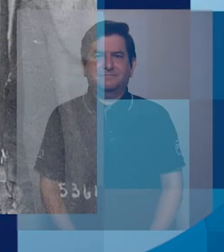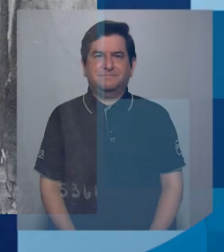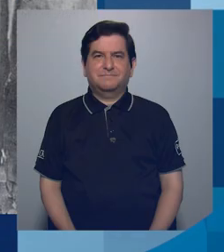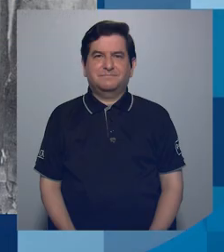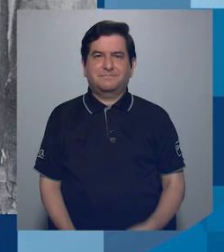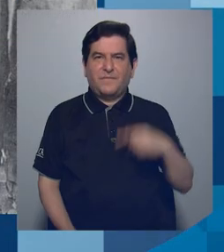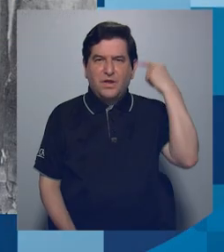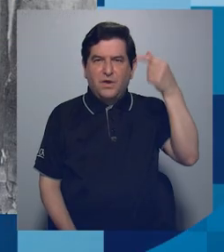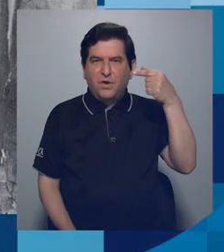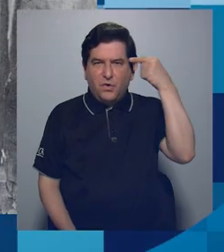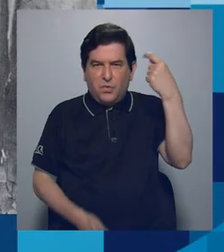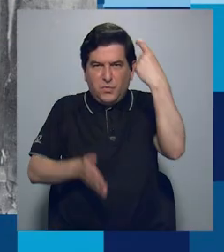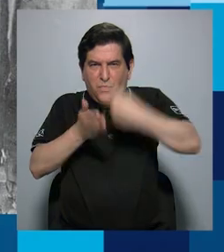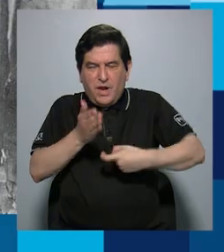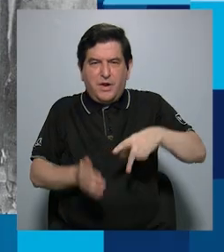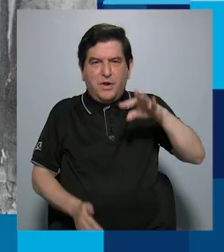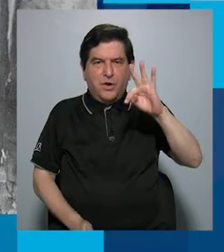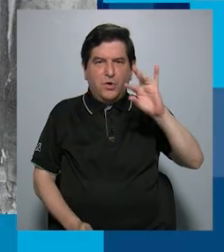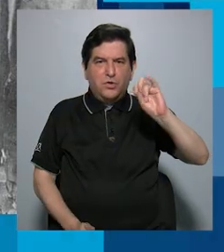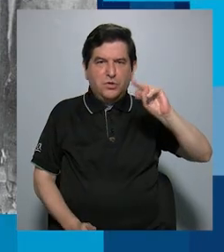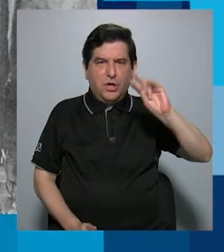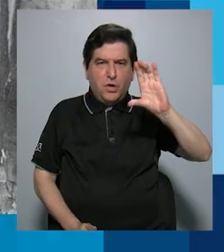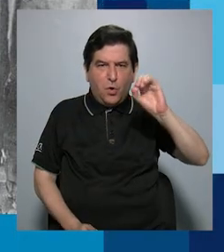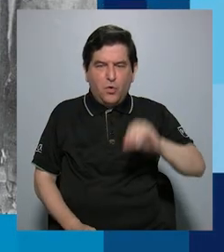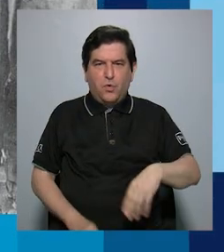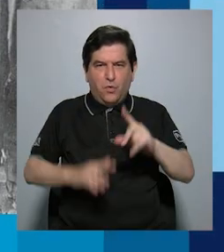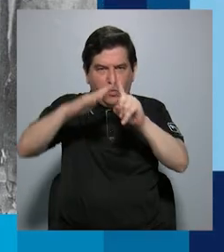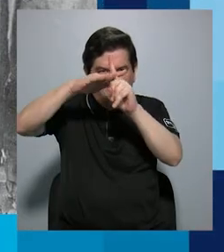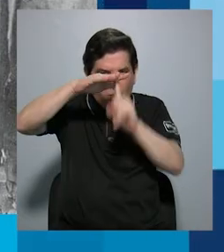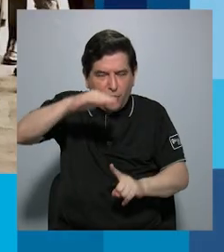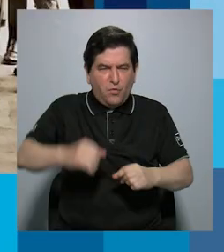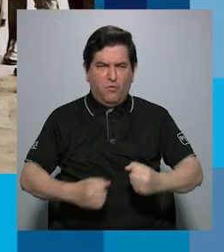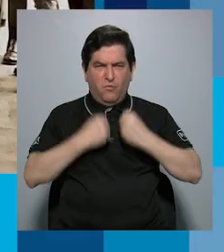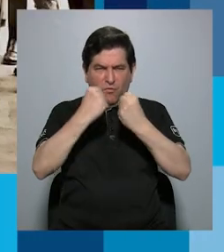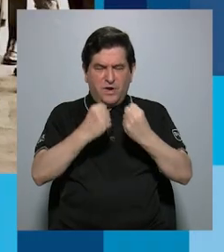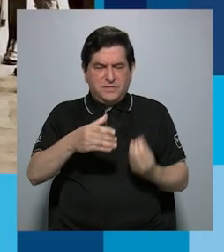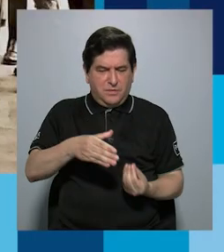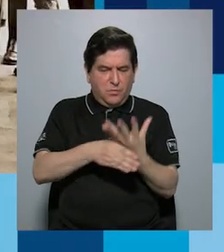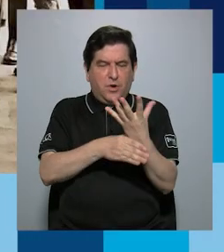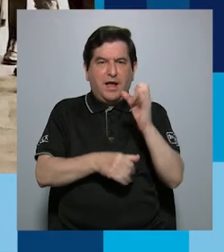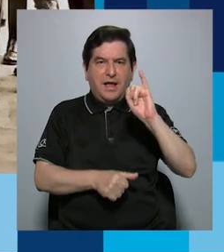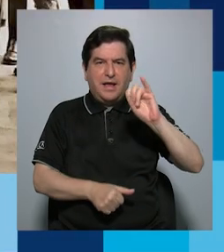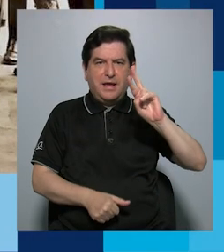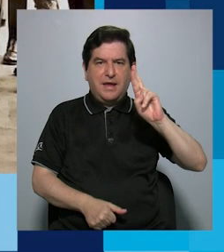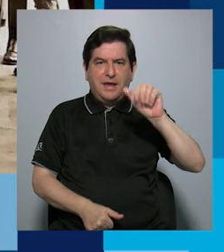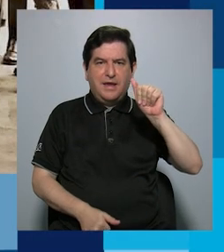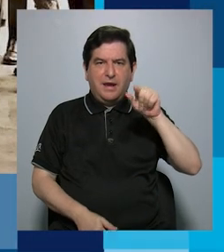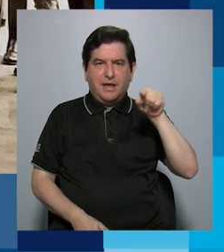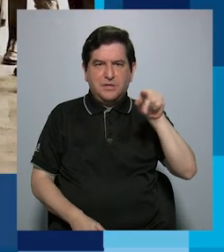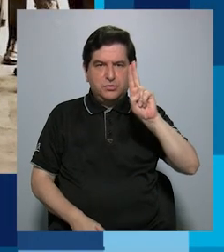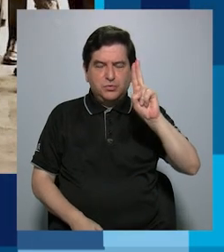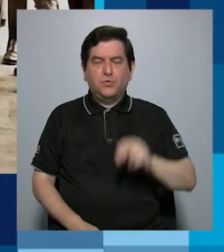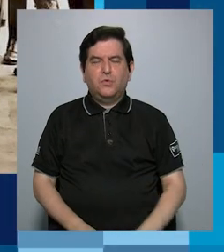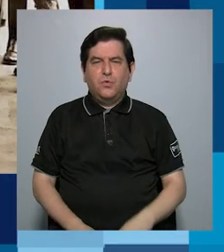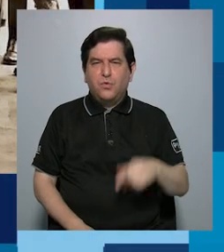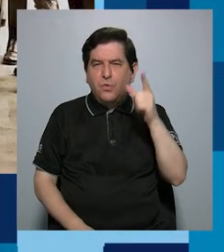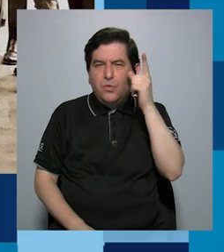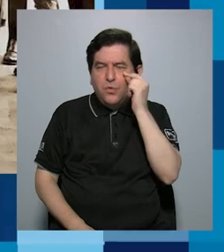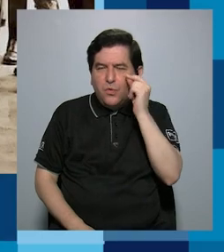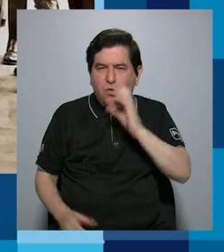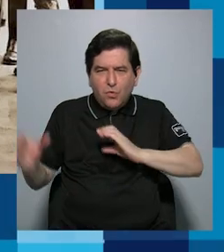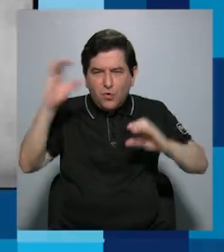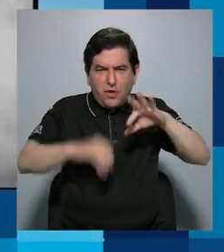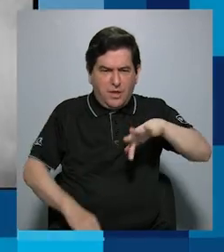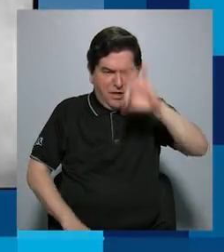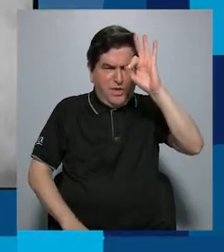¿Pudo la dictadura de los Tinoco invisibilizar la furia del volcán Irasú? Una curiosidad científica encuentra